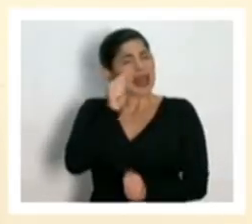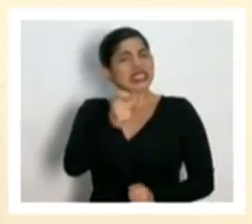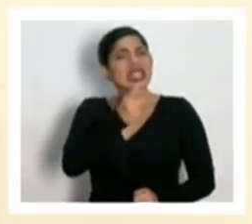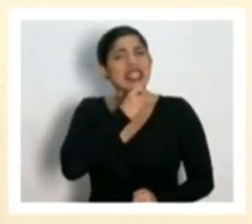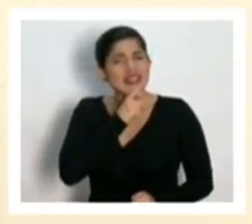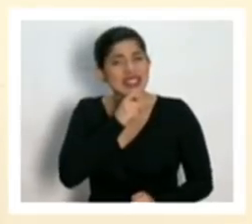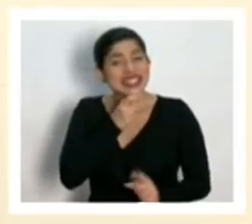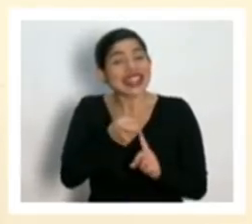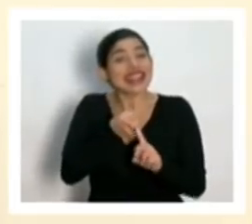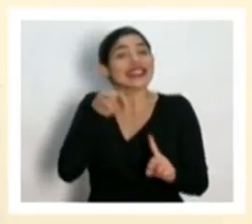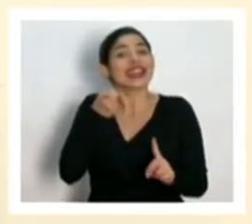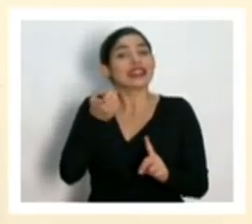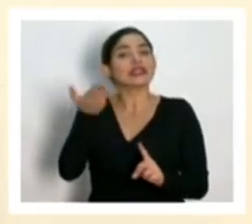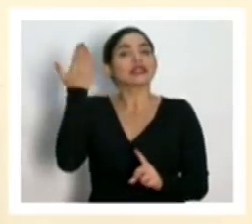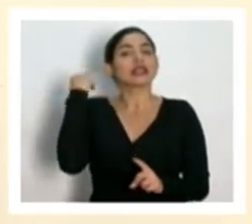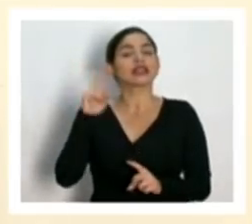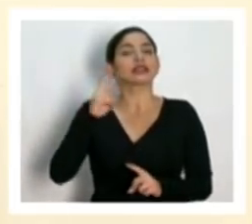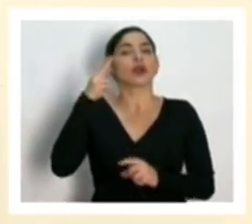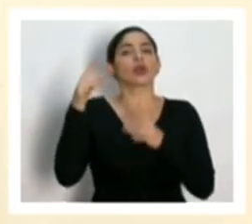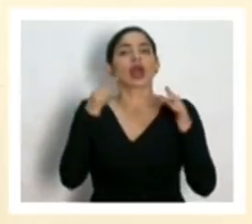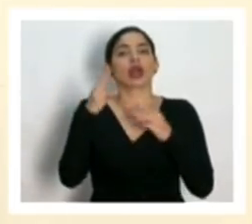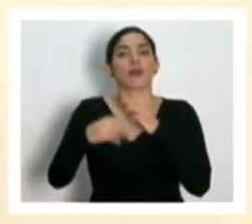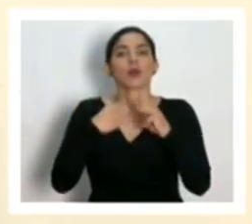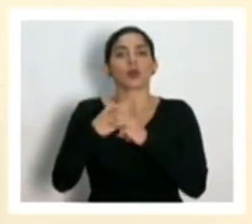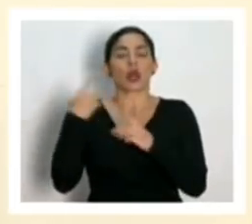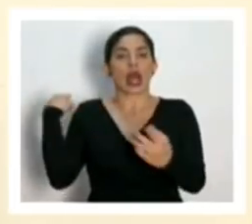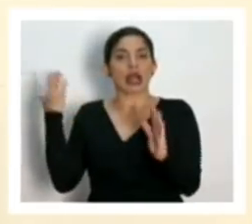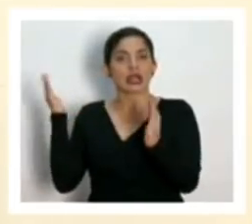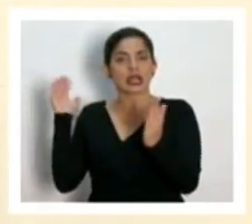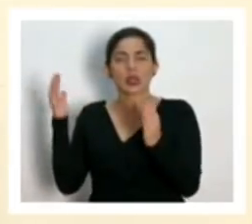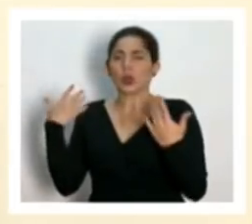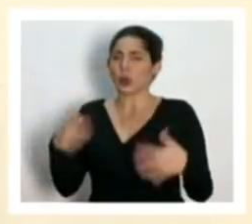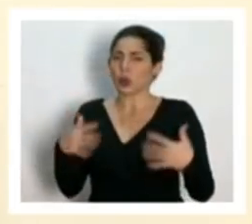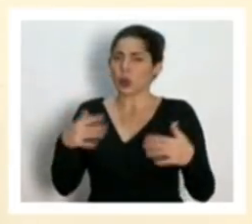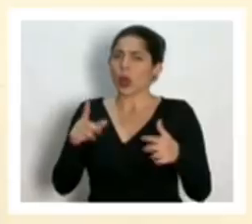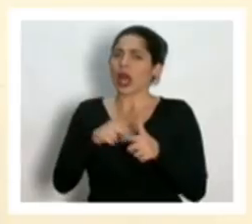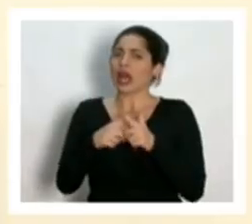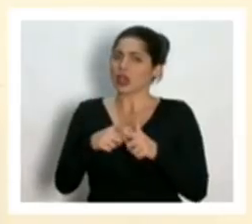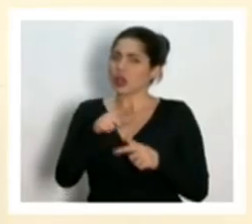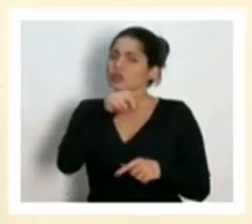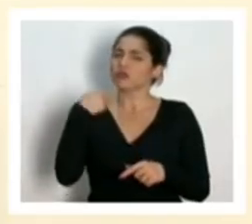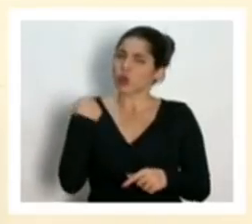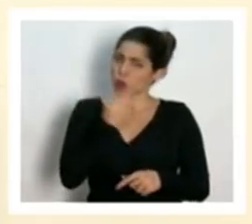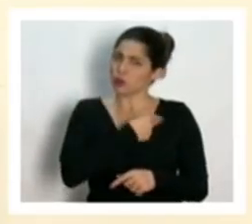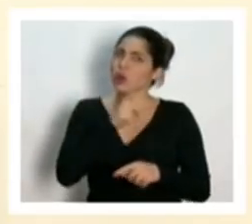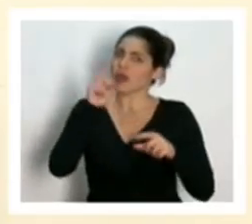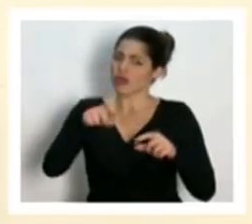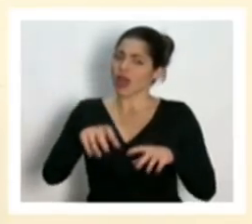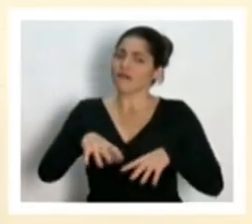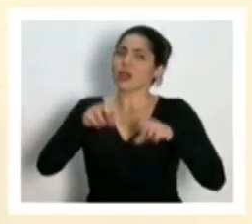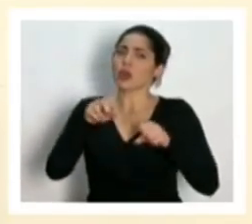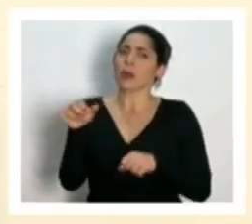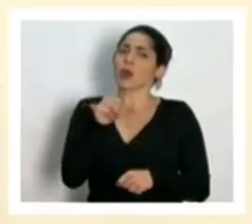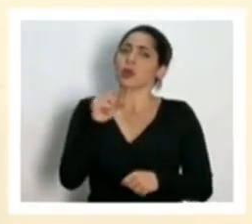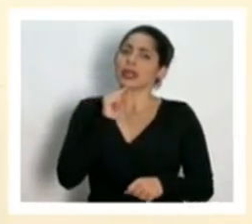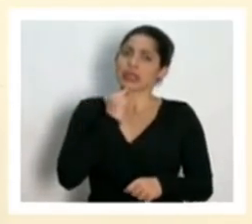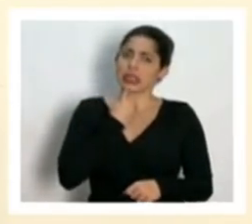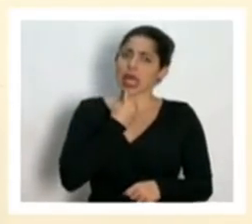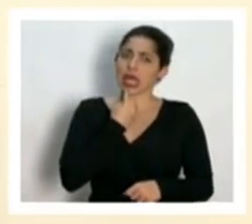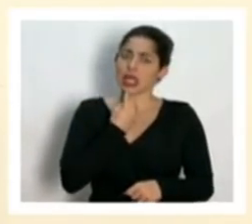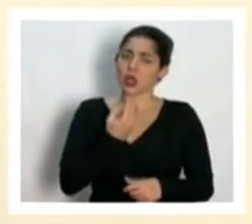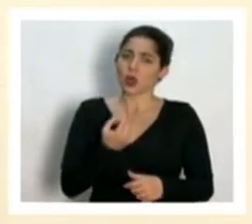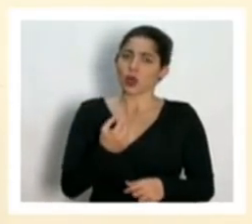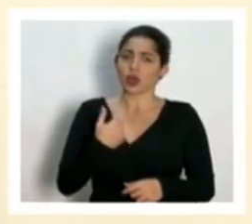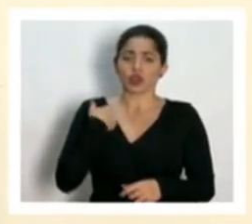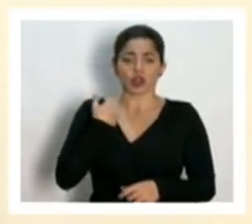desde la segunda guerra mundial entonces tenemos que tomarlo nosotros con esa seriedad y no ser